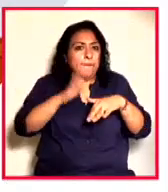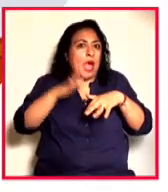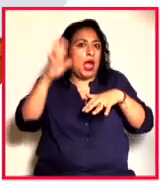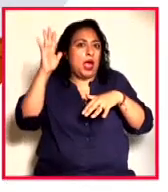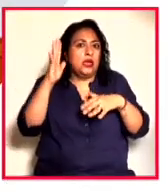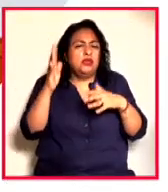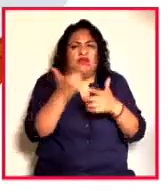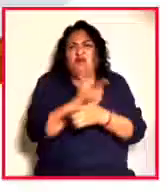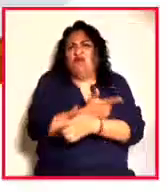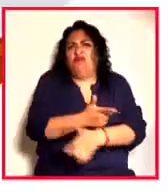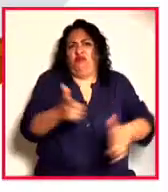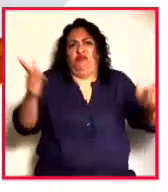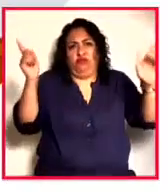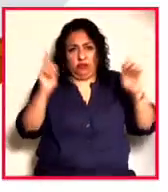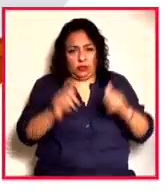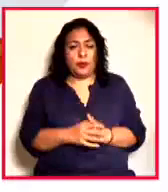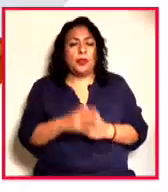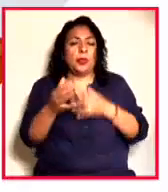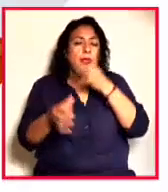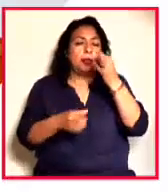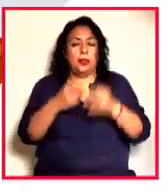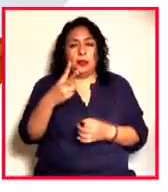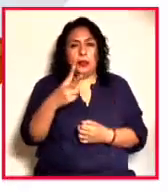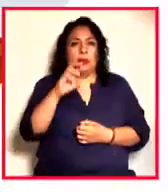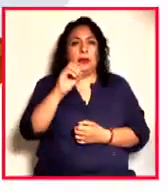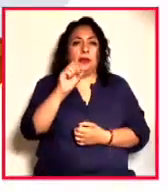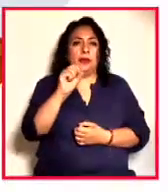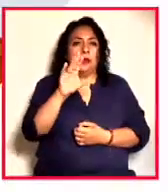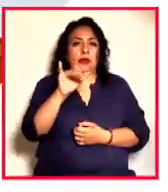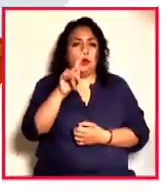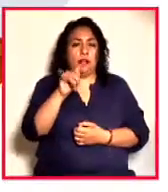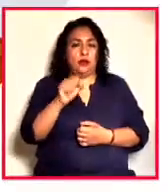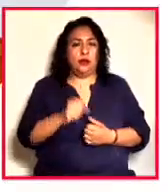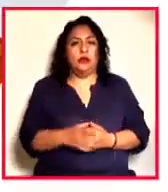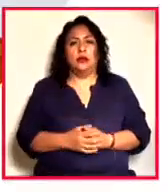libres posibles. Noticias 22, Oscar Cortés.